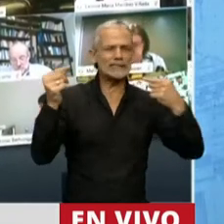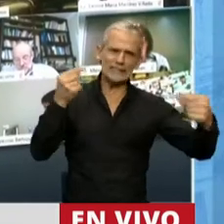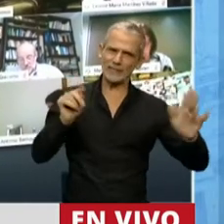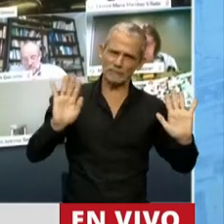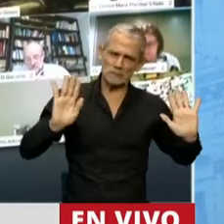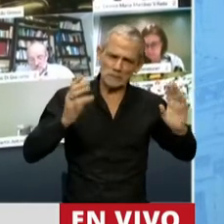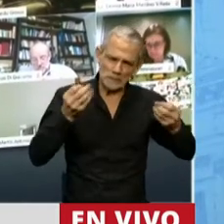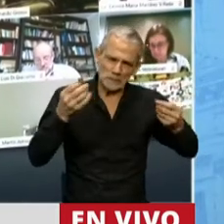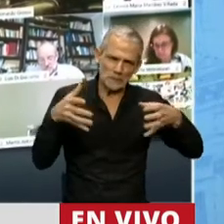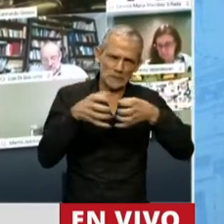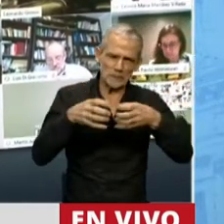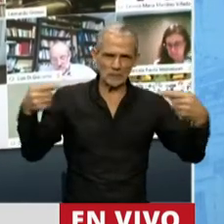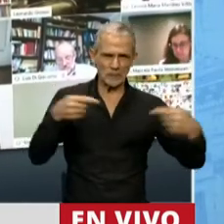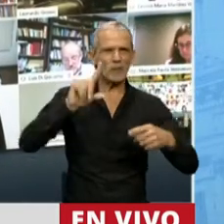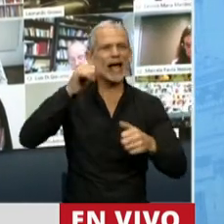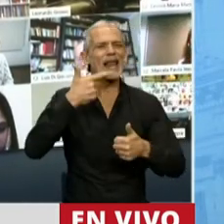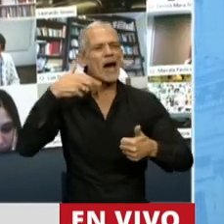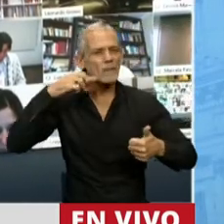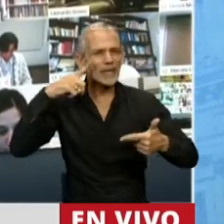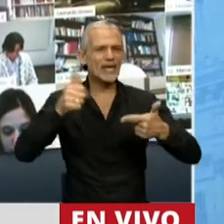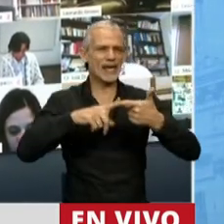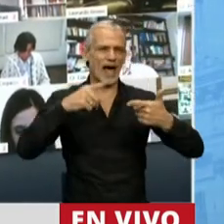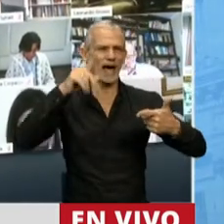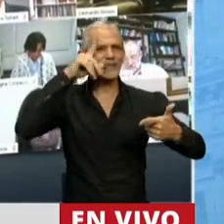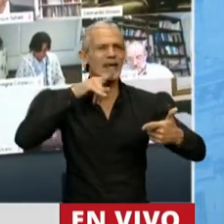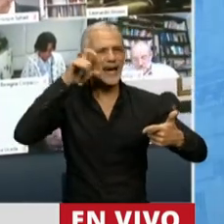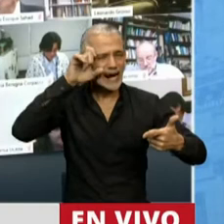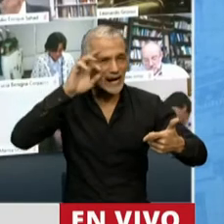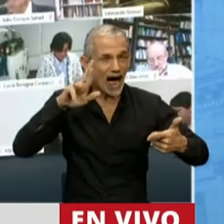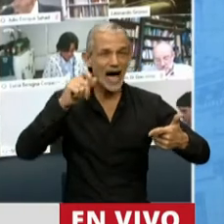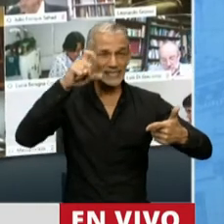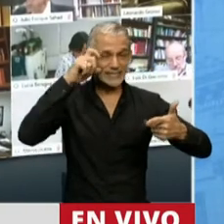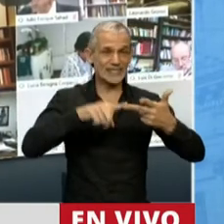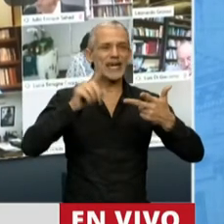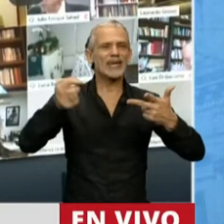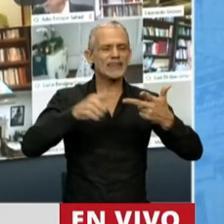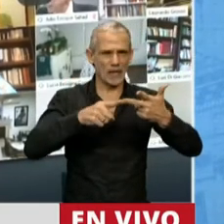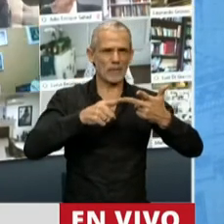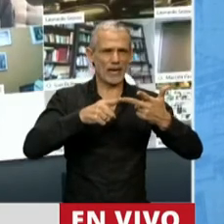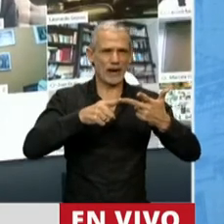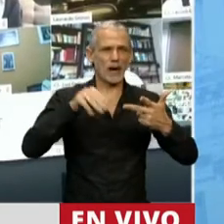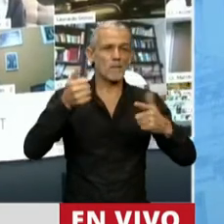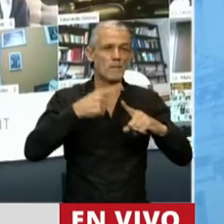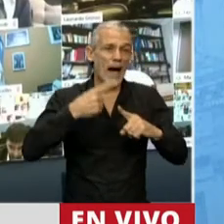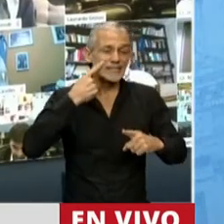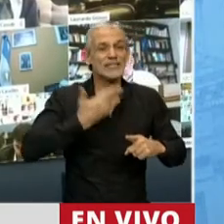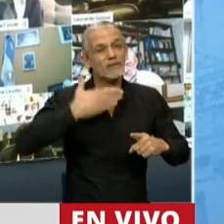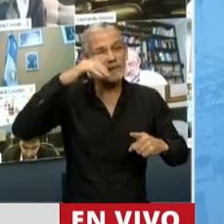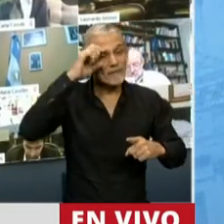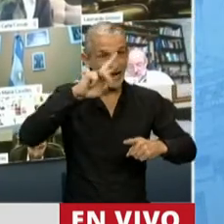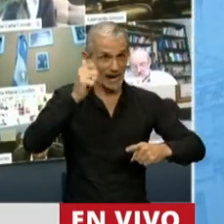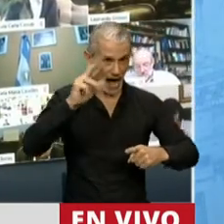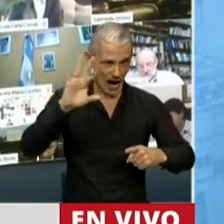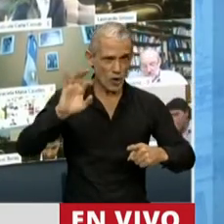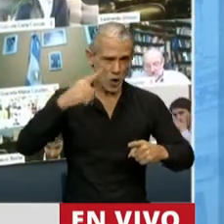de la palabra del interbloque, Lafina, Carcassi y Maxi Ferraro. Creo